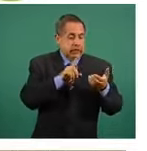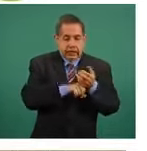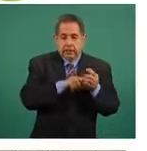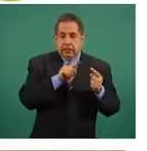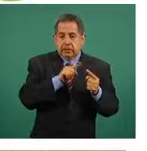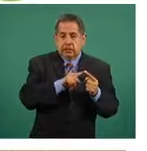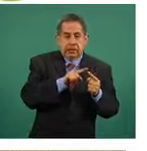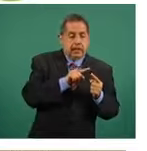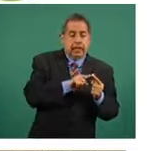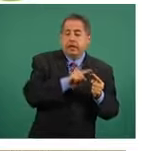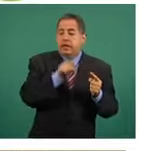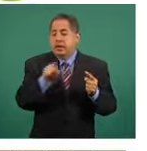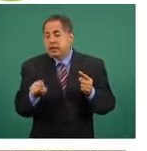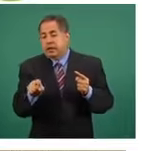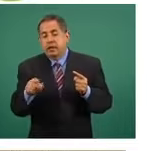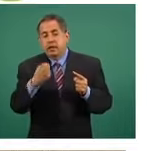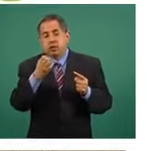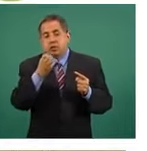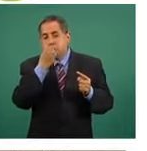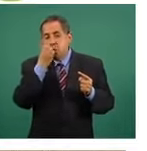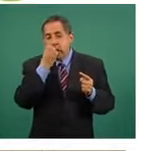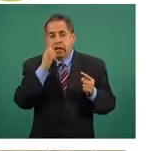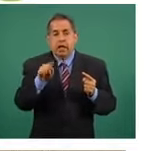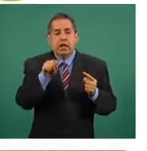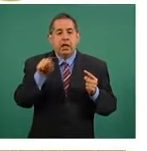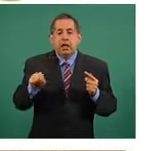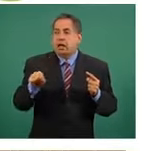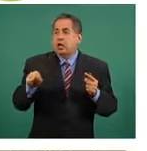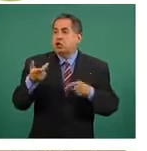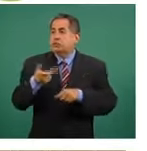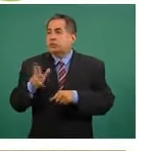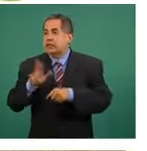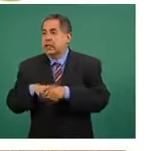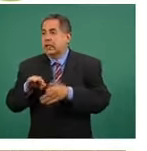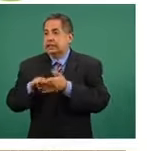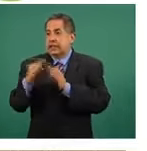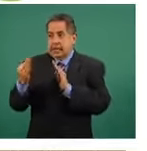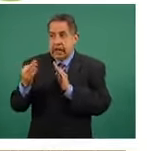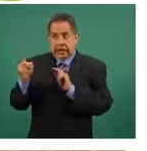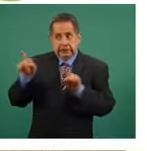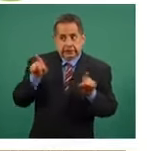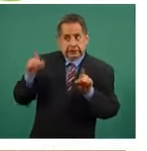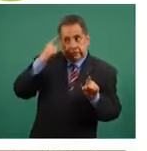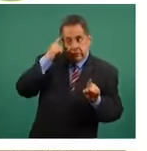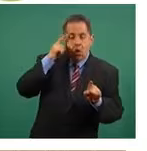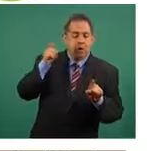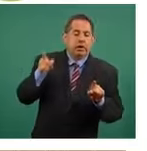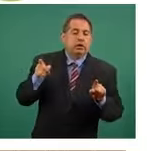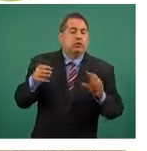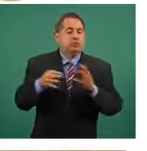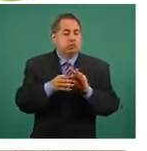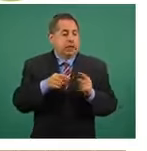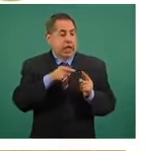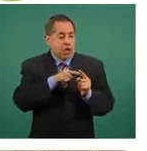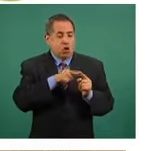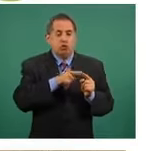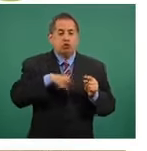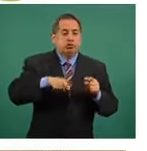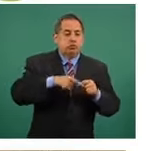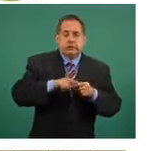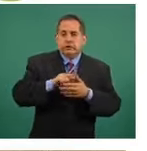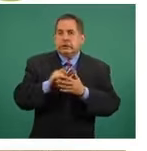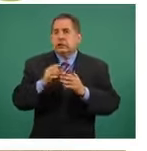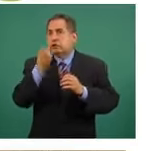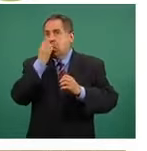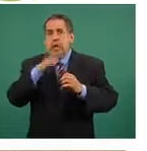entre las escuelas y los centros de salud más cercanos. Se van a dedicar a hacer la limpieza de la